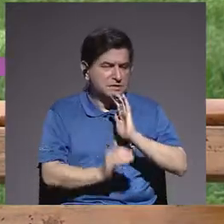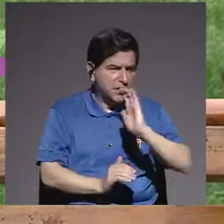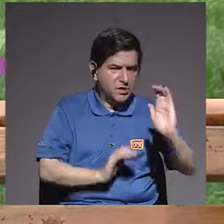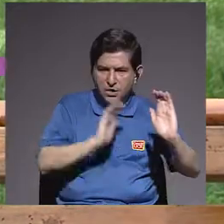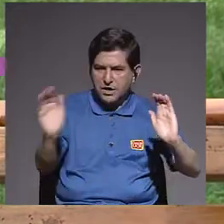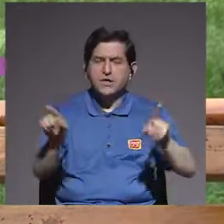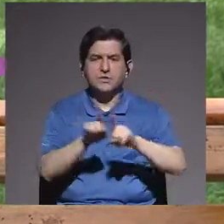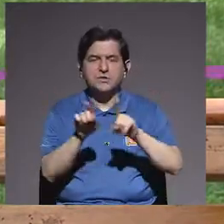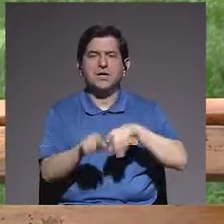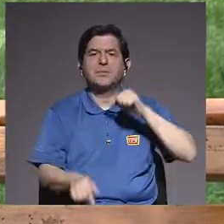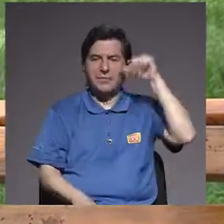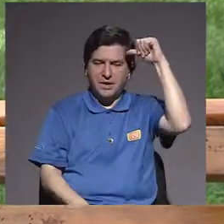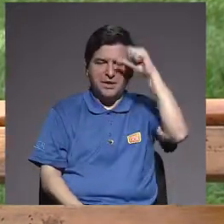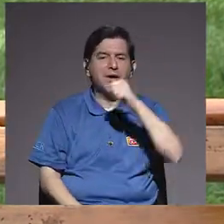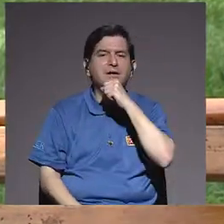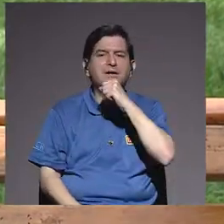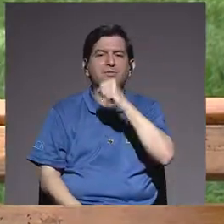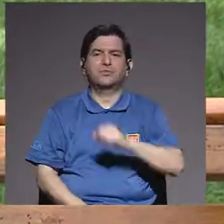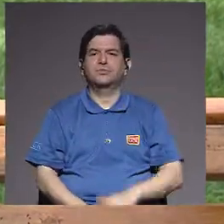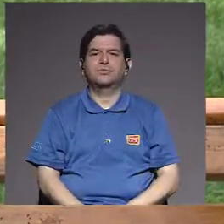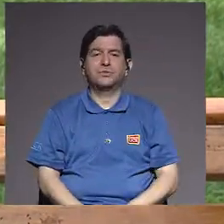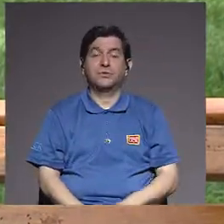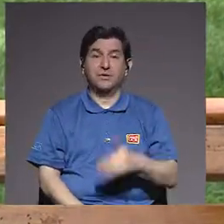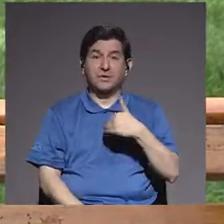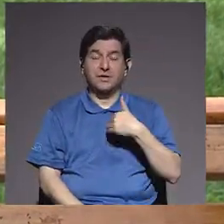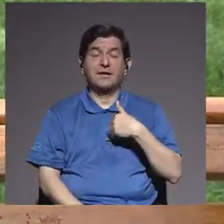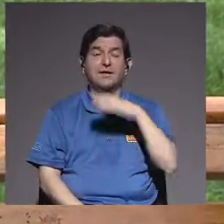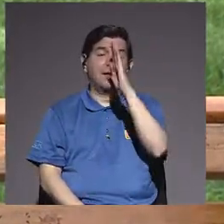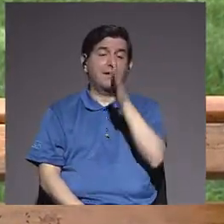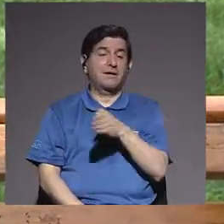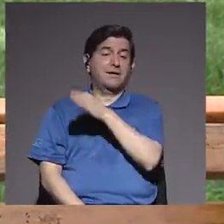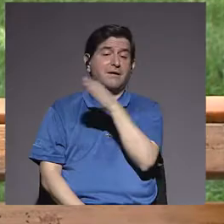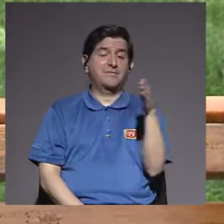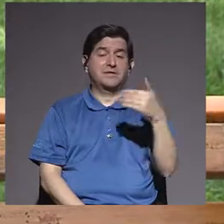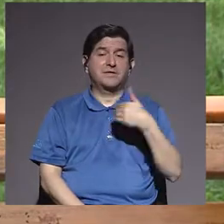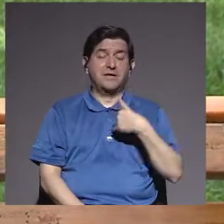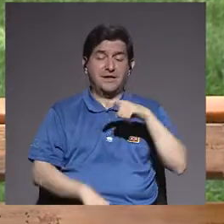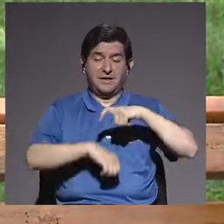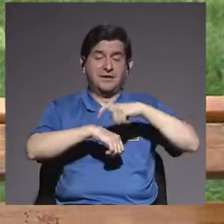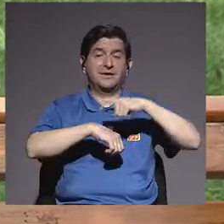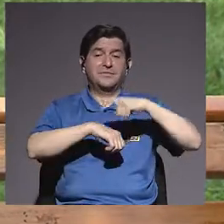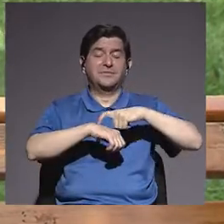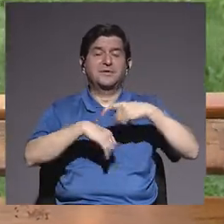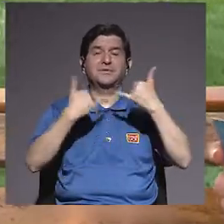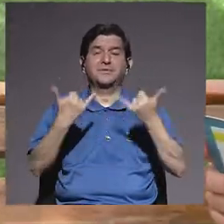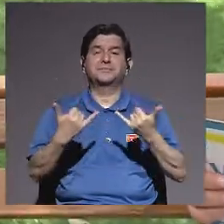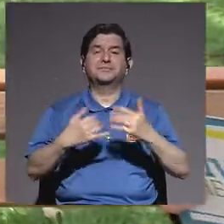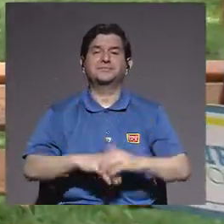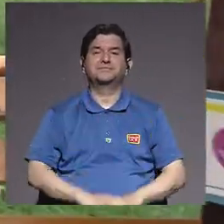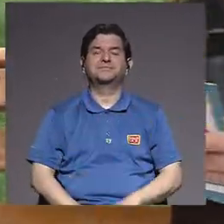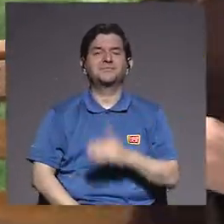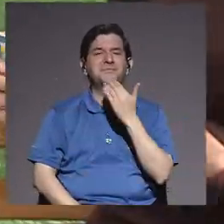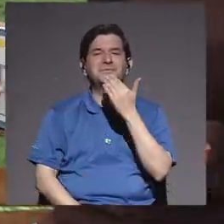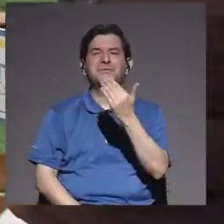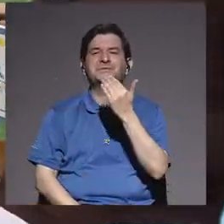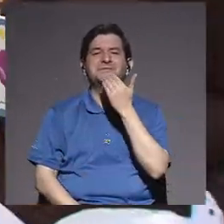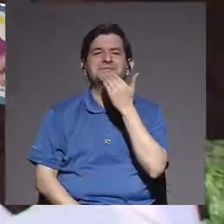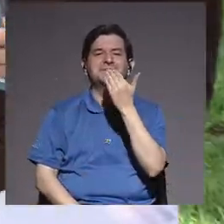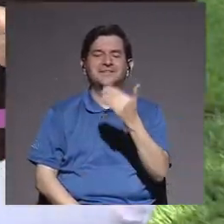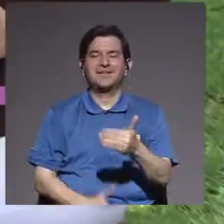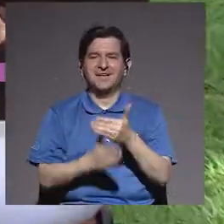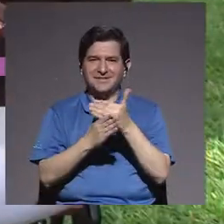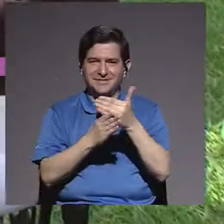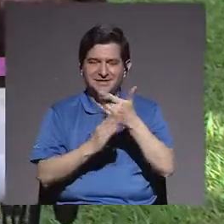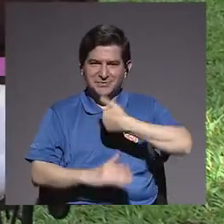niños, se lo hacemos al adulto mayor también, porque tenemos la bendición de tenerlos cuando los tenemos. Muchísimas gracias